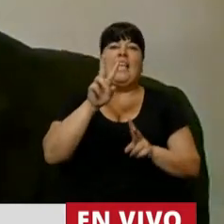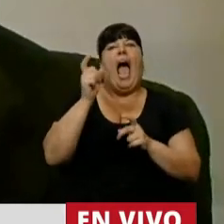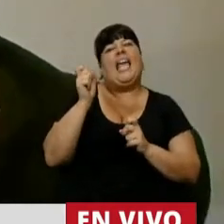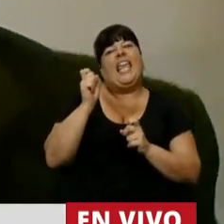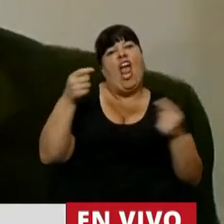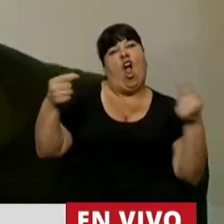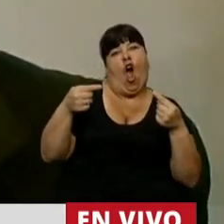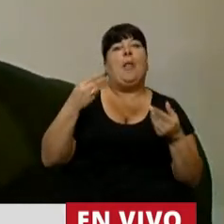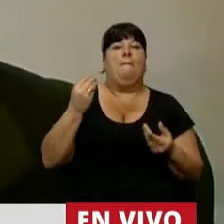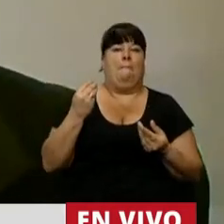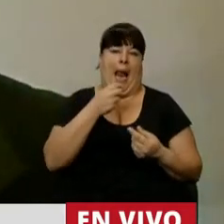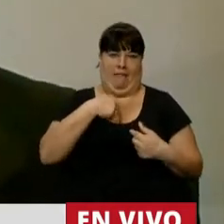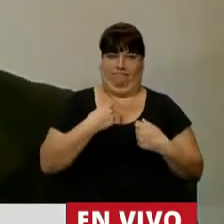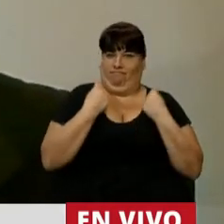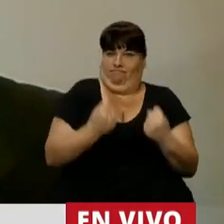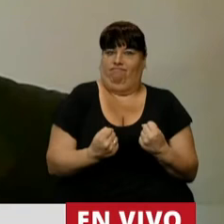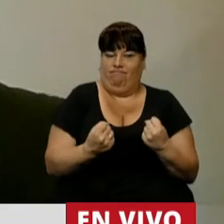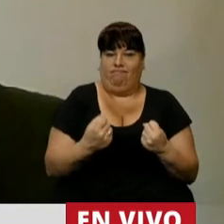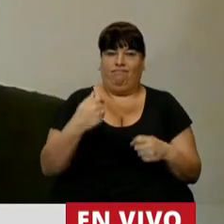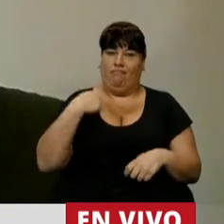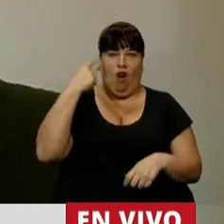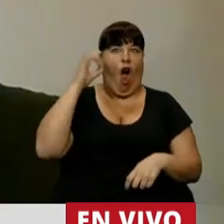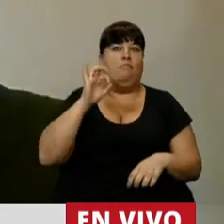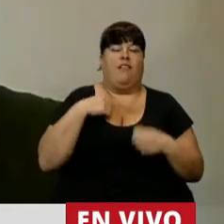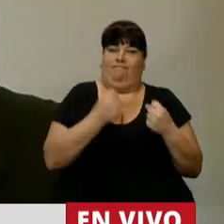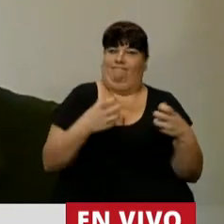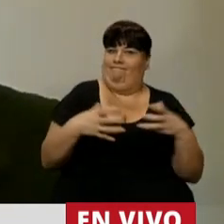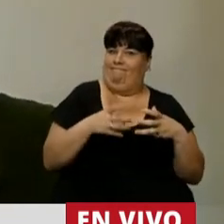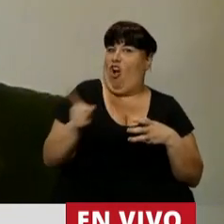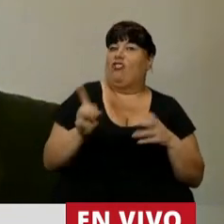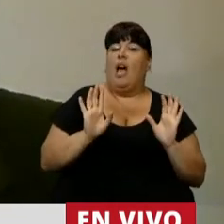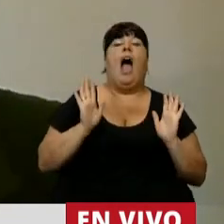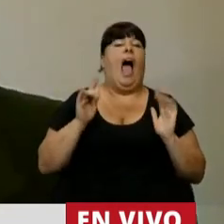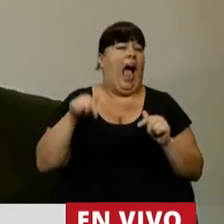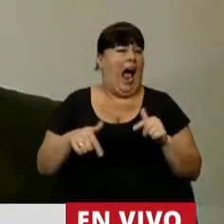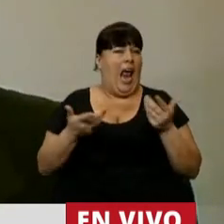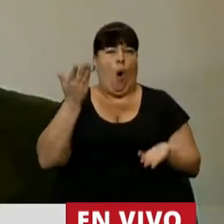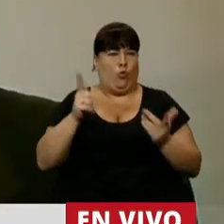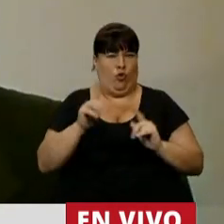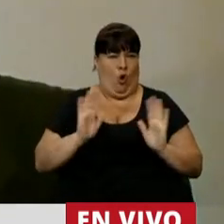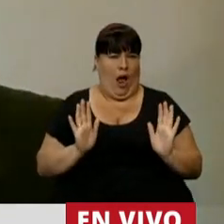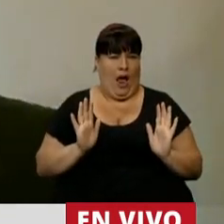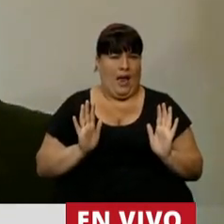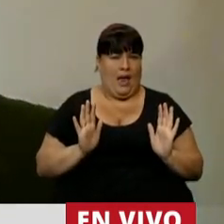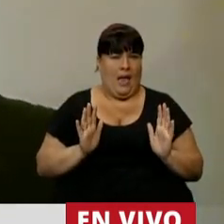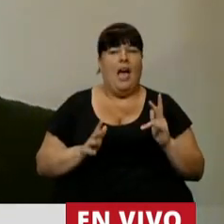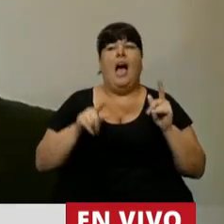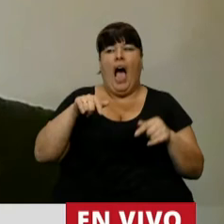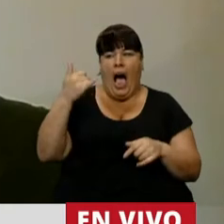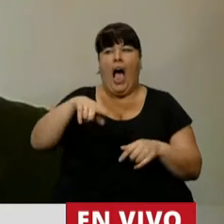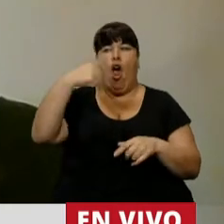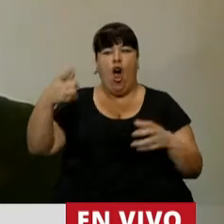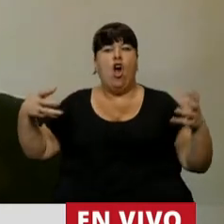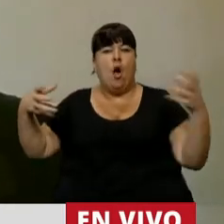con quien contrastar para fortalecer su propia posición ahora esto es injusto presidente habemos otras